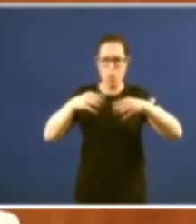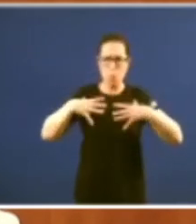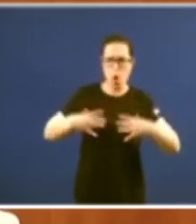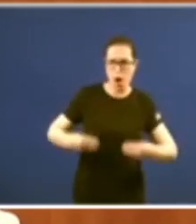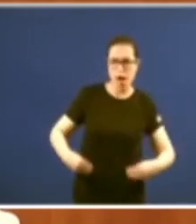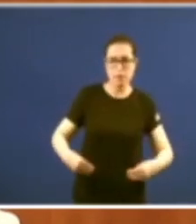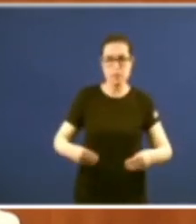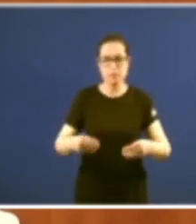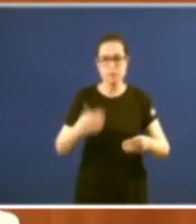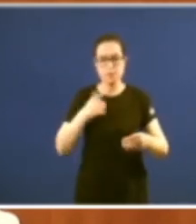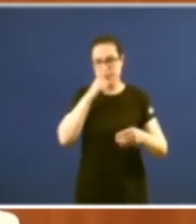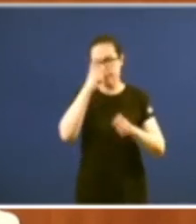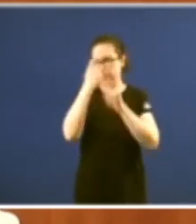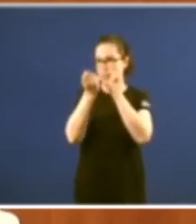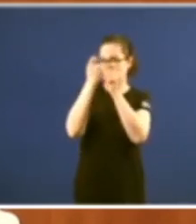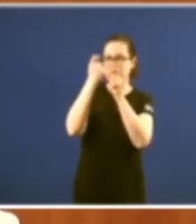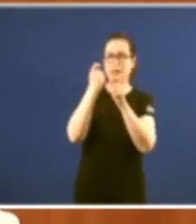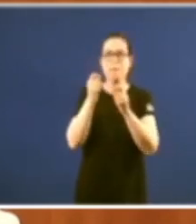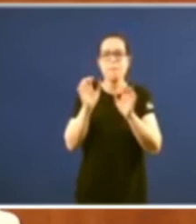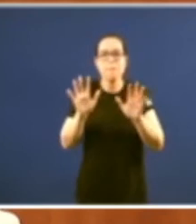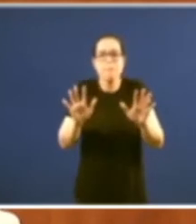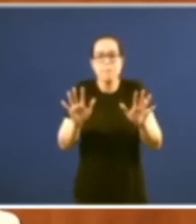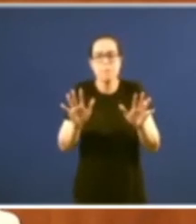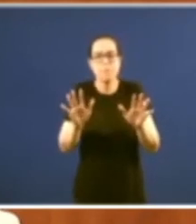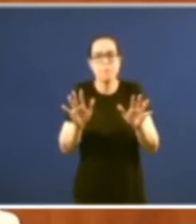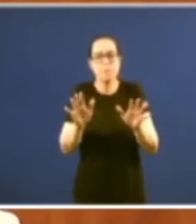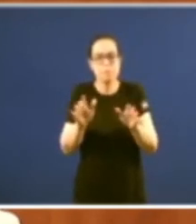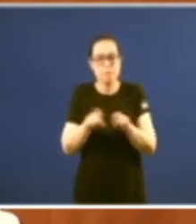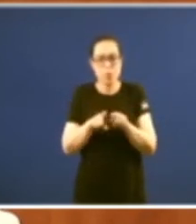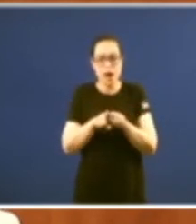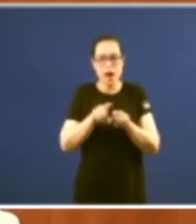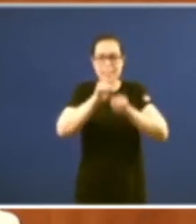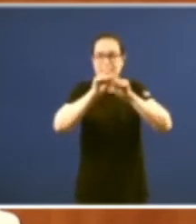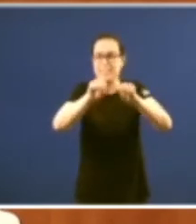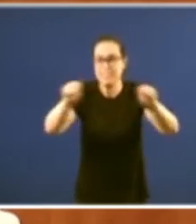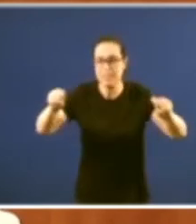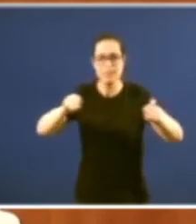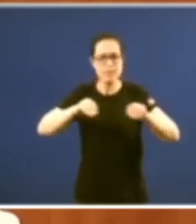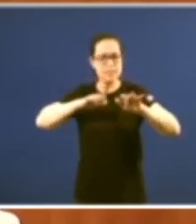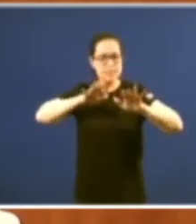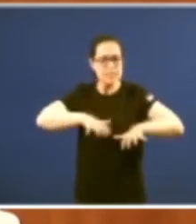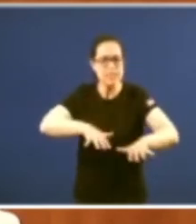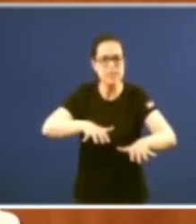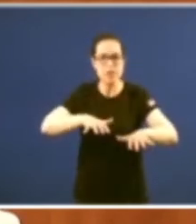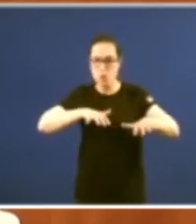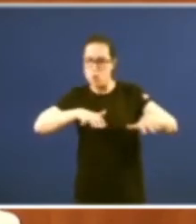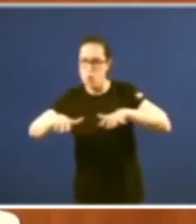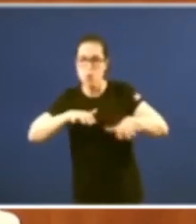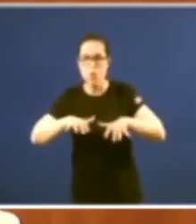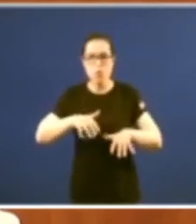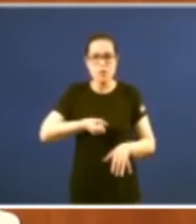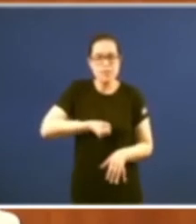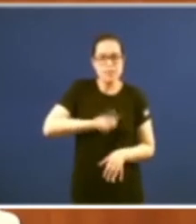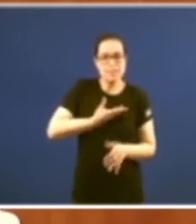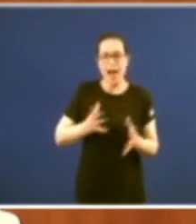lembramos non pero que non serviu para conseguir esa nin para movilizar nin para ilusionar a un povo como o galego que